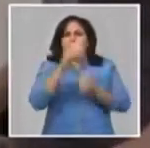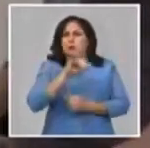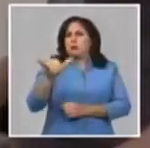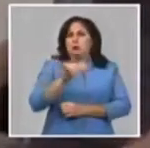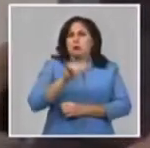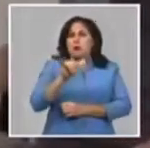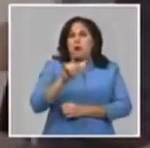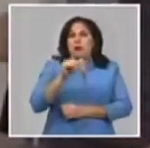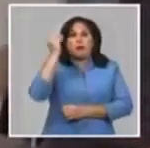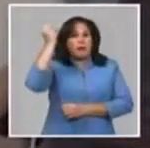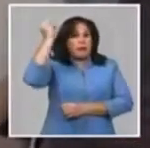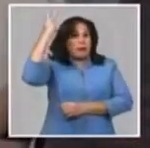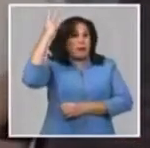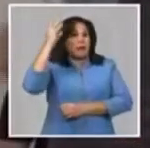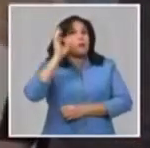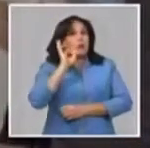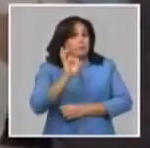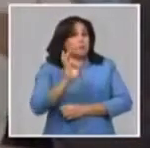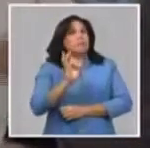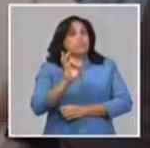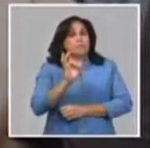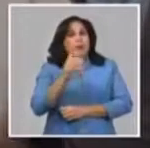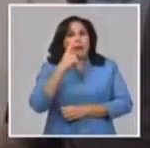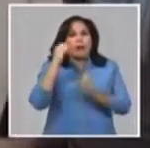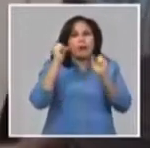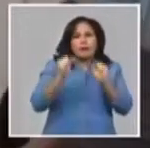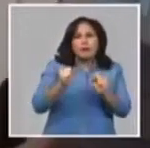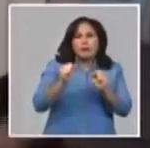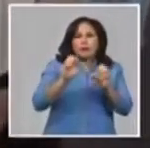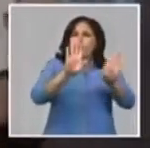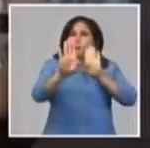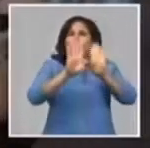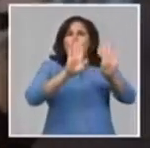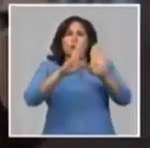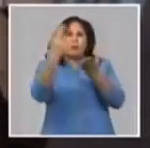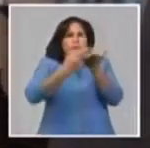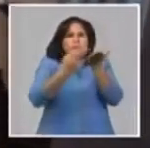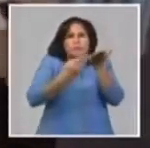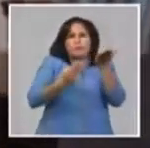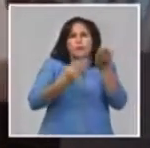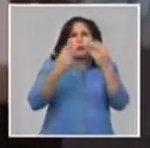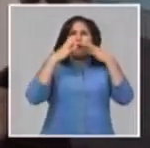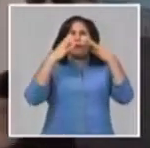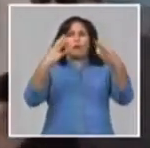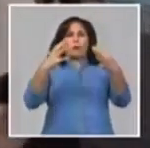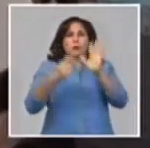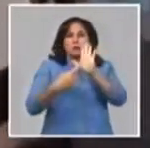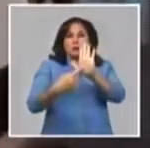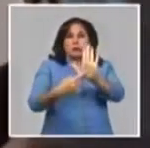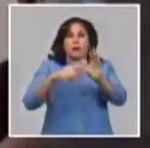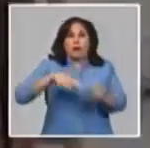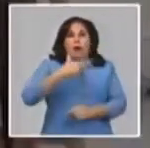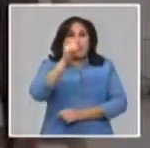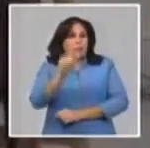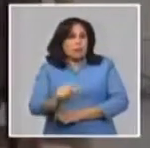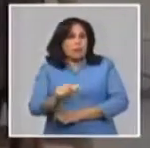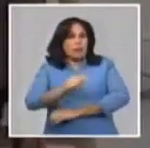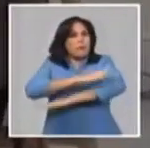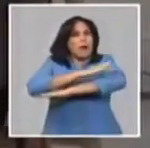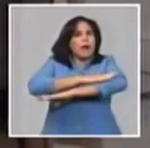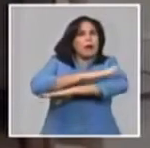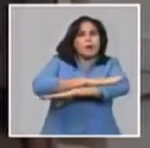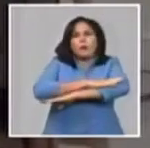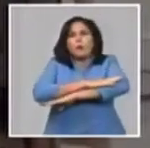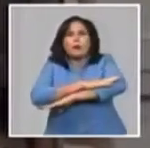llegado también para quedarse. Sí, museos online, presentaciones artísticas de los balcones de manera